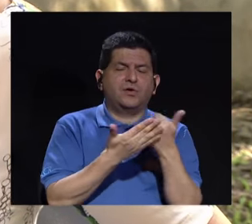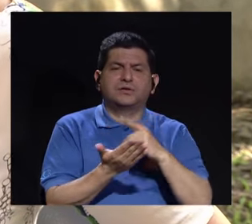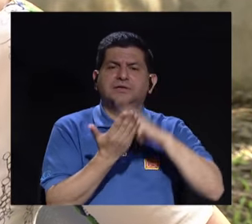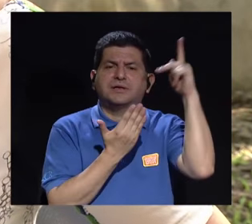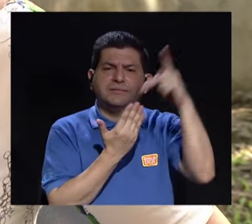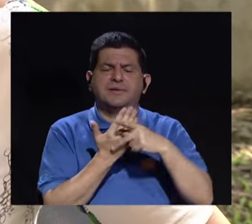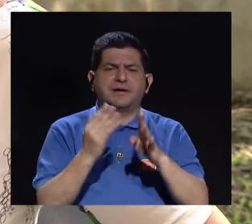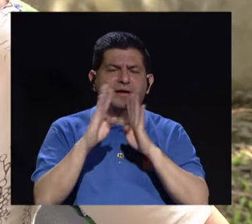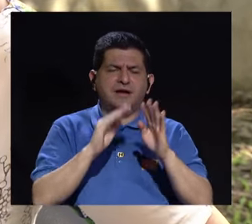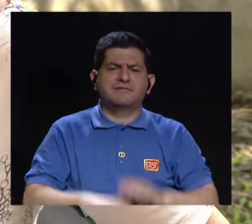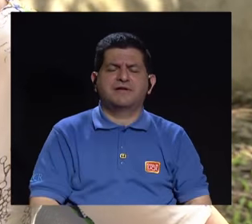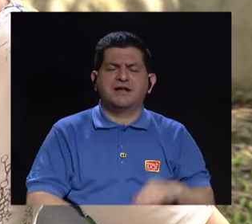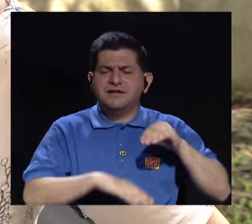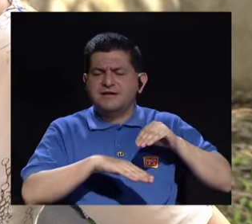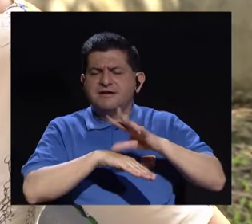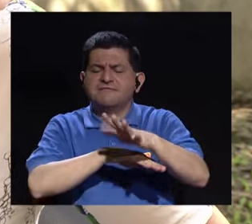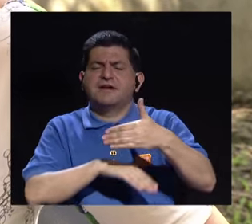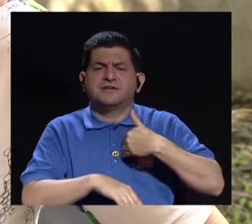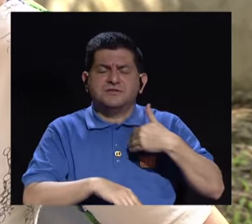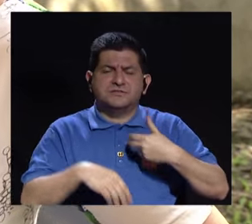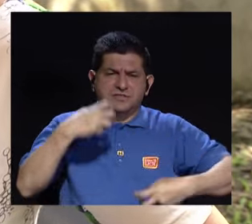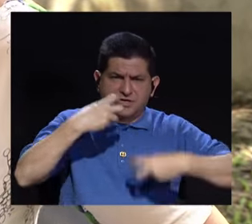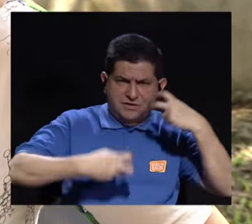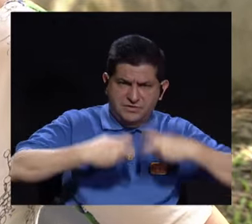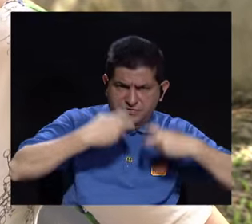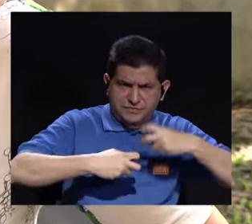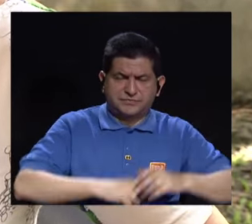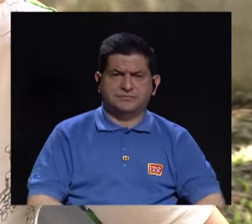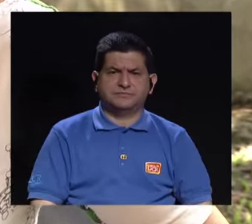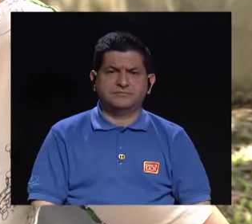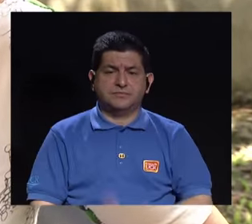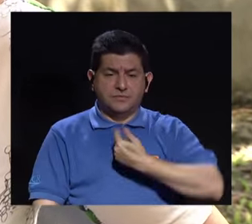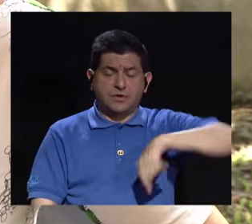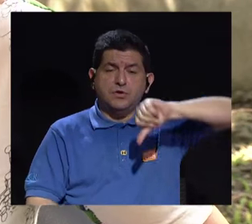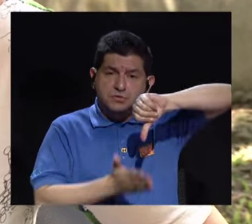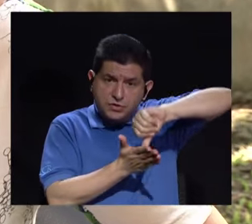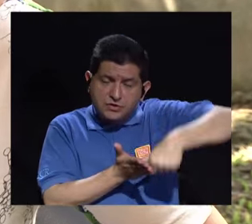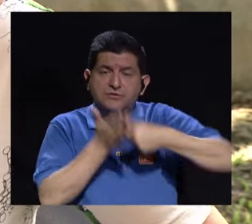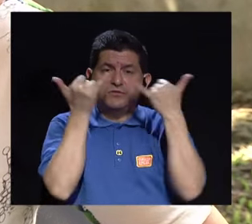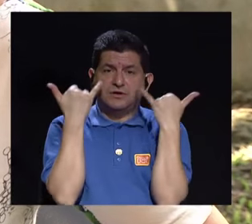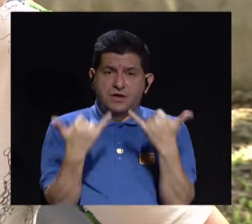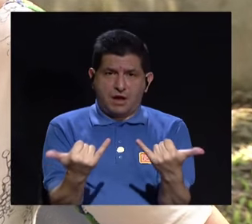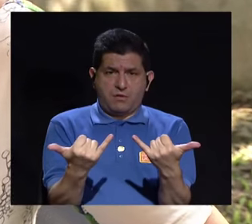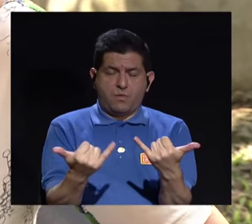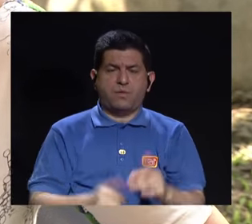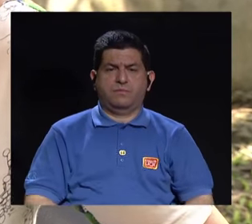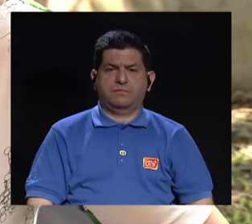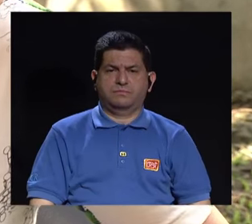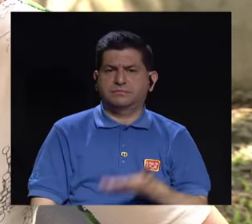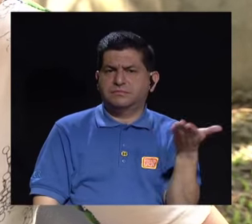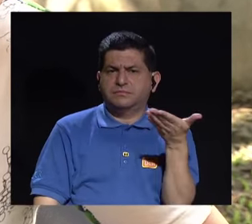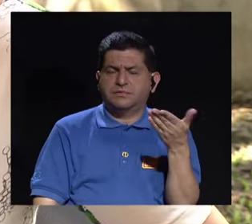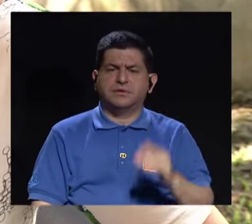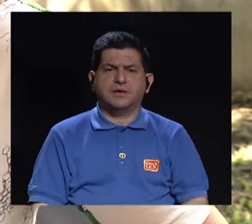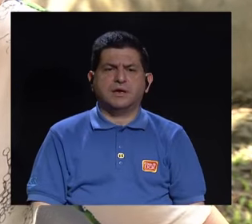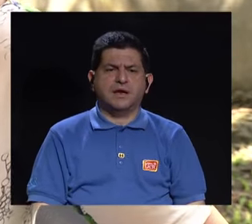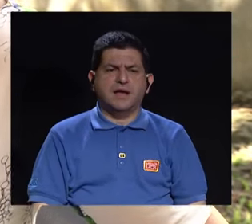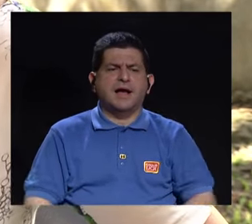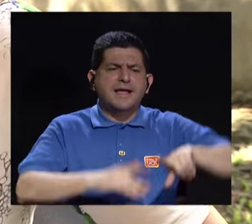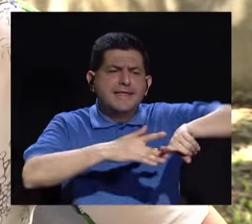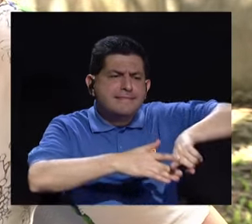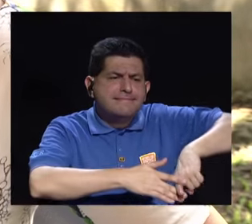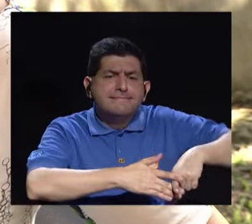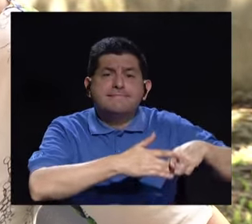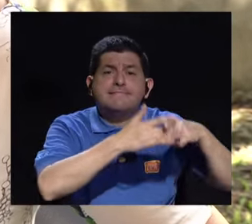parte del programa, hablar de las consecuencias que tienen los trastornos, que le diéramos más énfasis ahorita a la parte de lo que